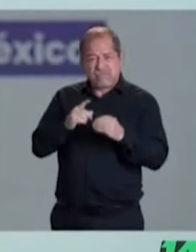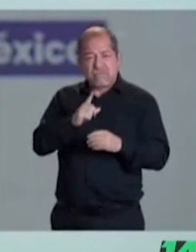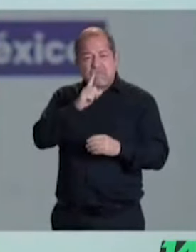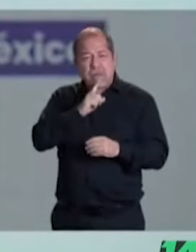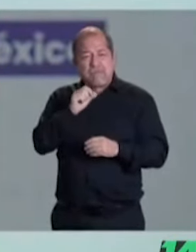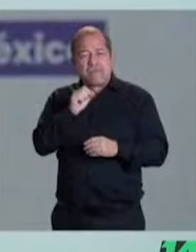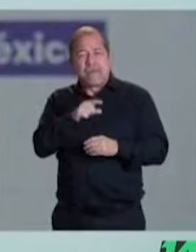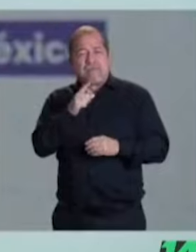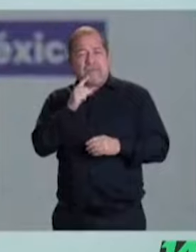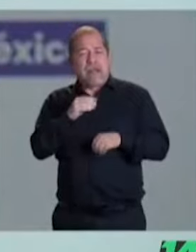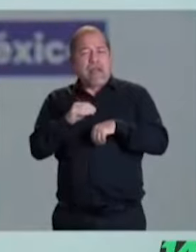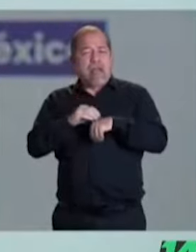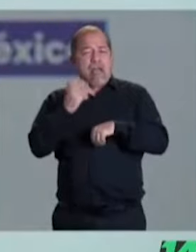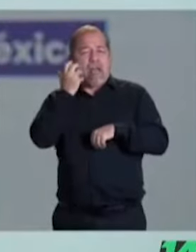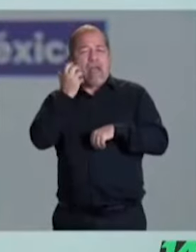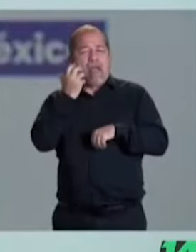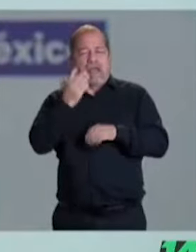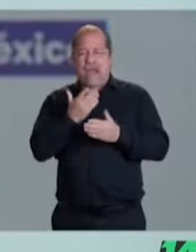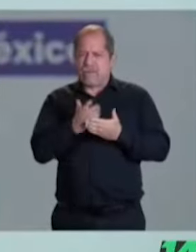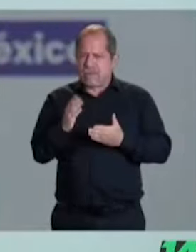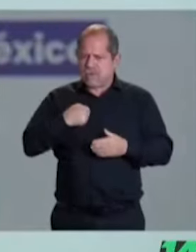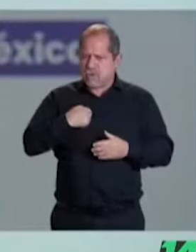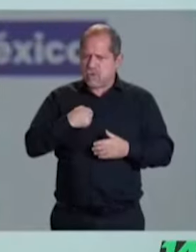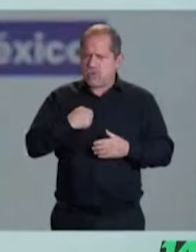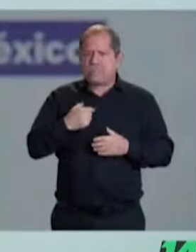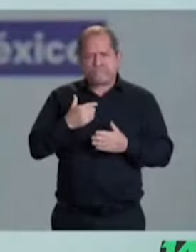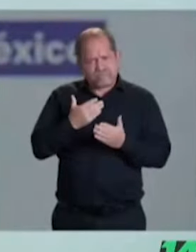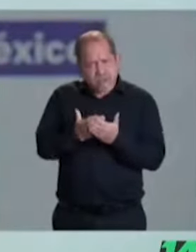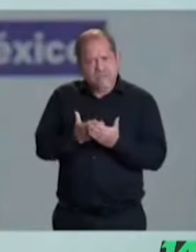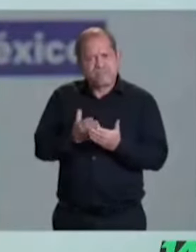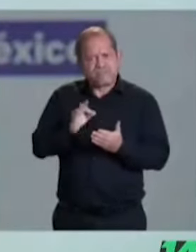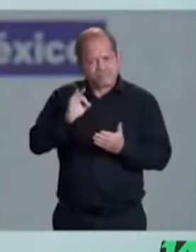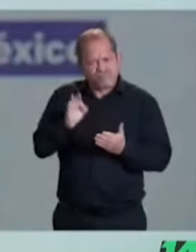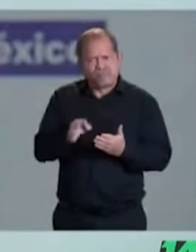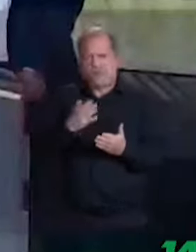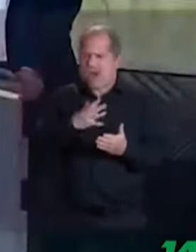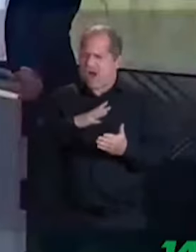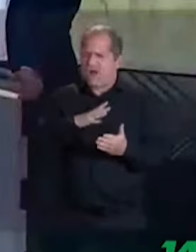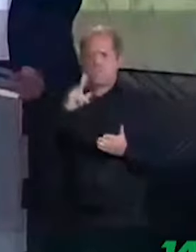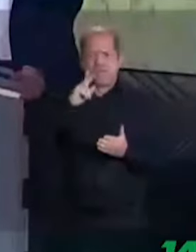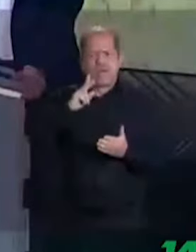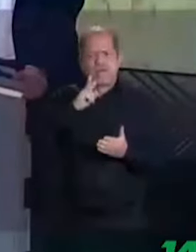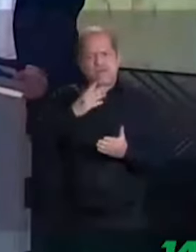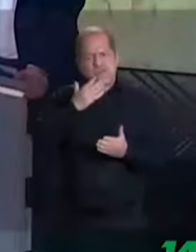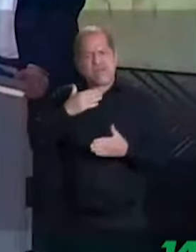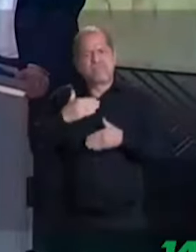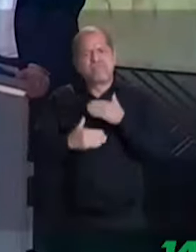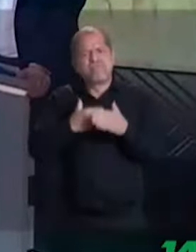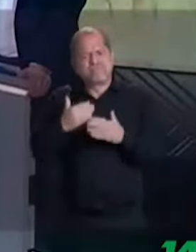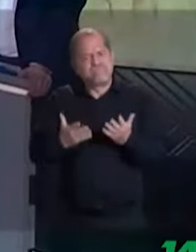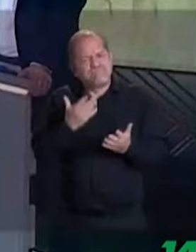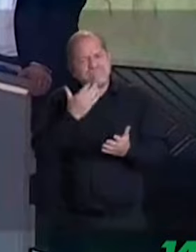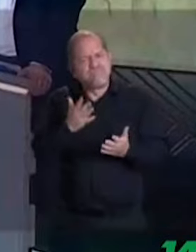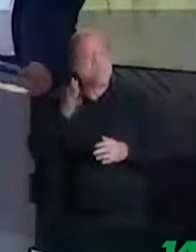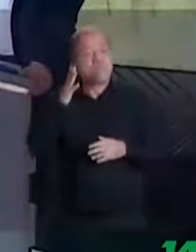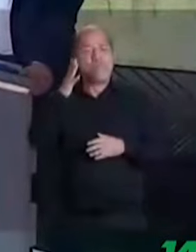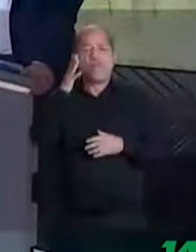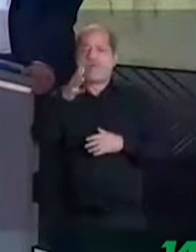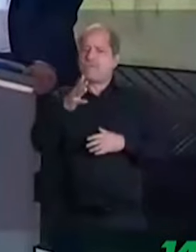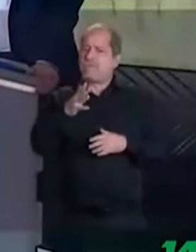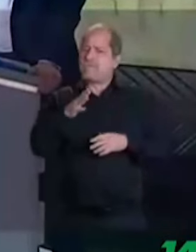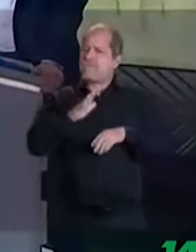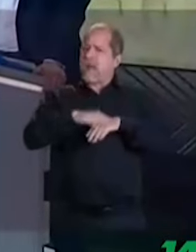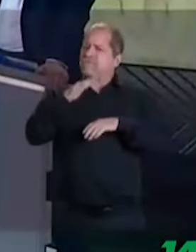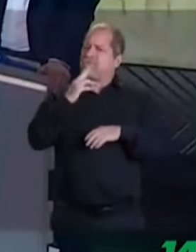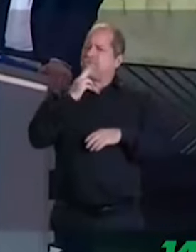y resultados. Vamos bien y vamos a ir mejor. Gracias, candidata. Es momento de escuchar ahora a